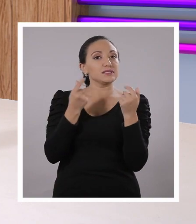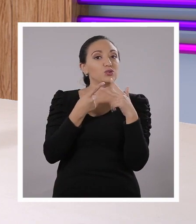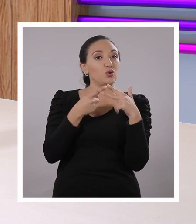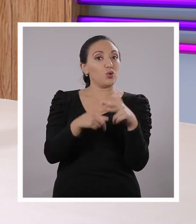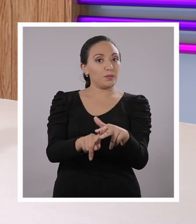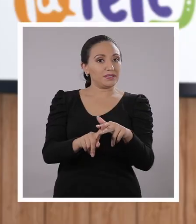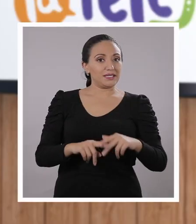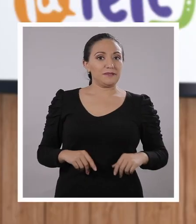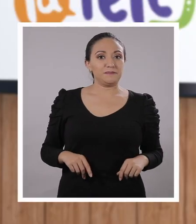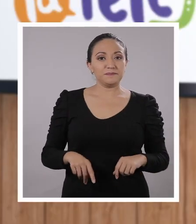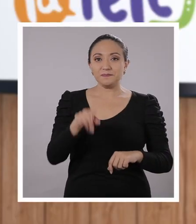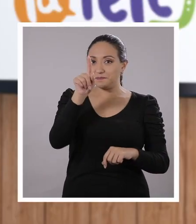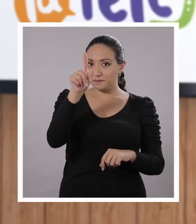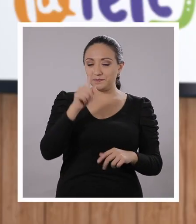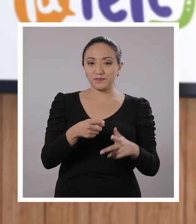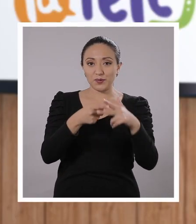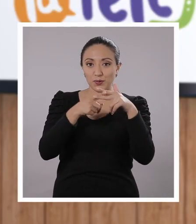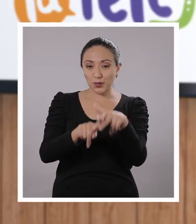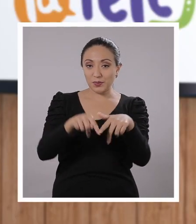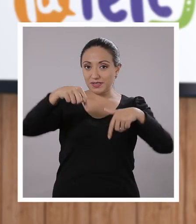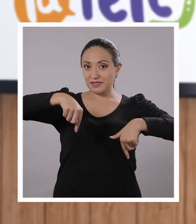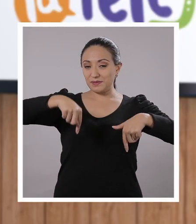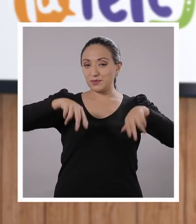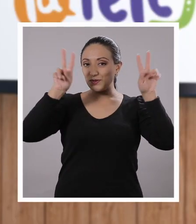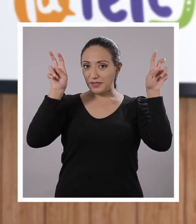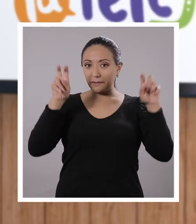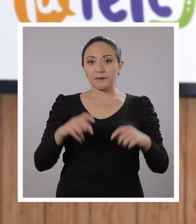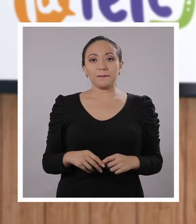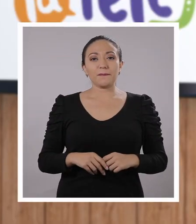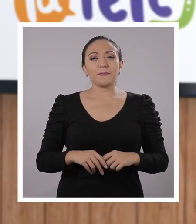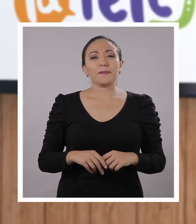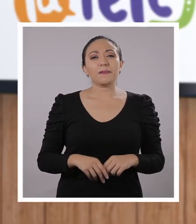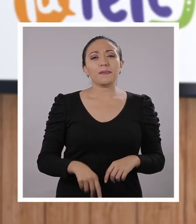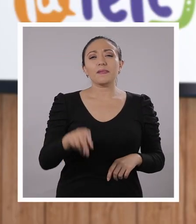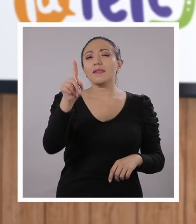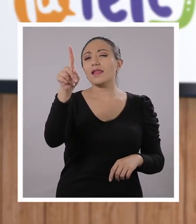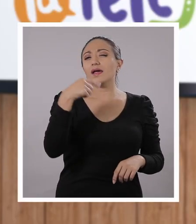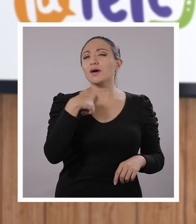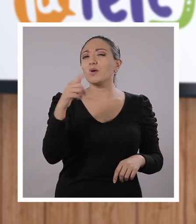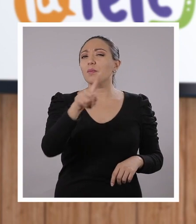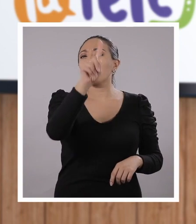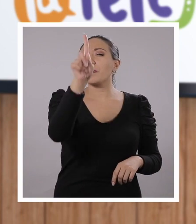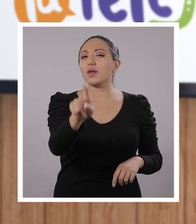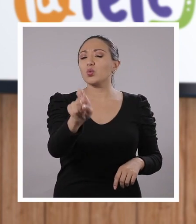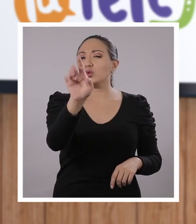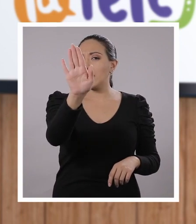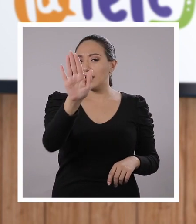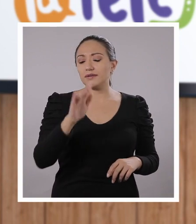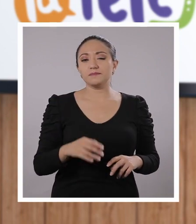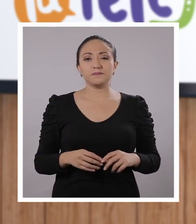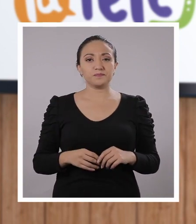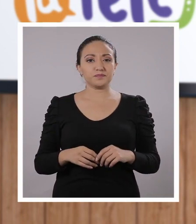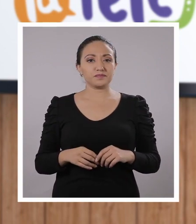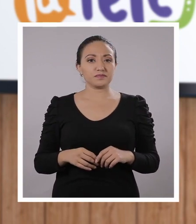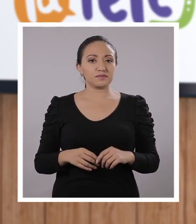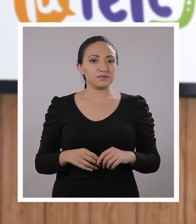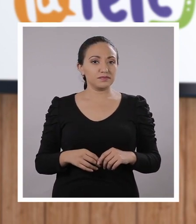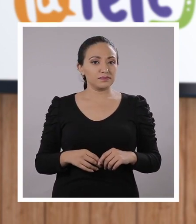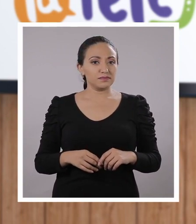empezar. Quiero arrancar la clase del día de hoy dejándoles una pequeña pregunta, una pequeña incógnita.